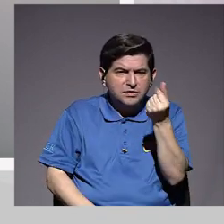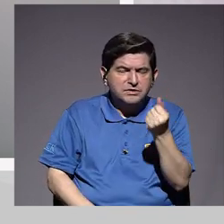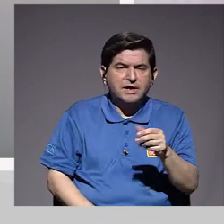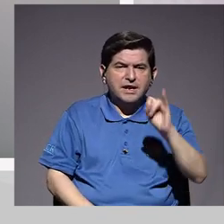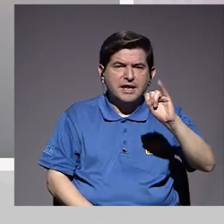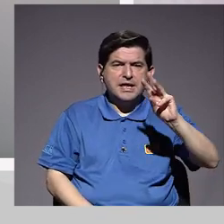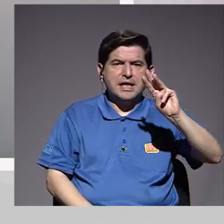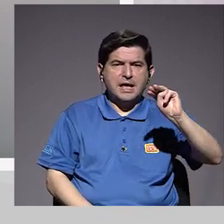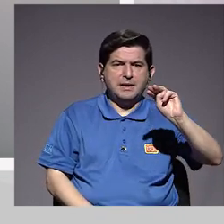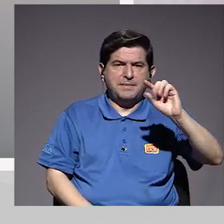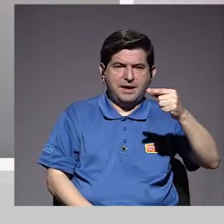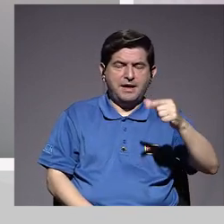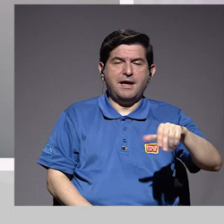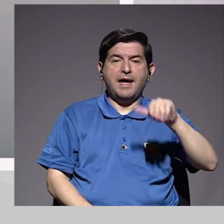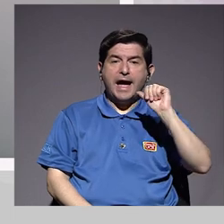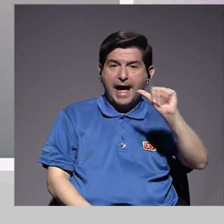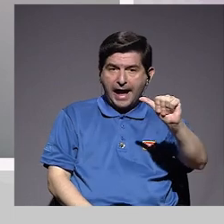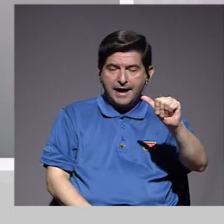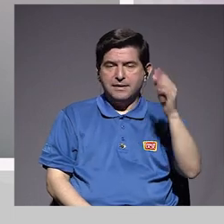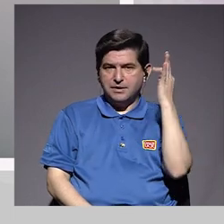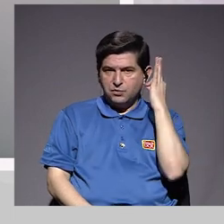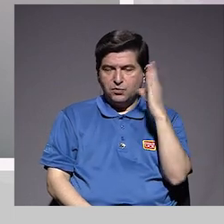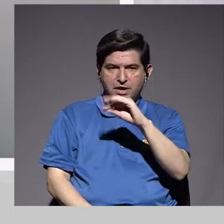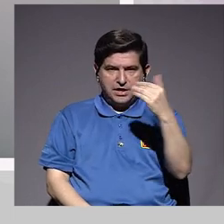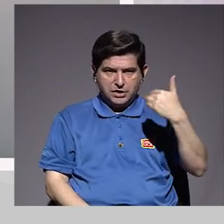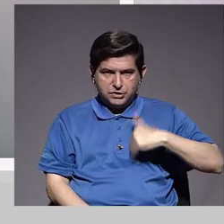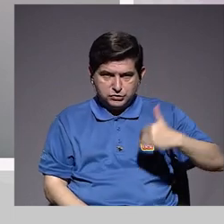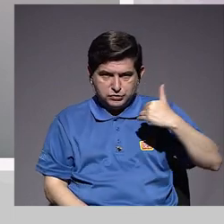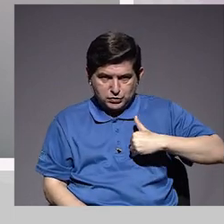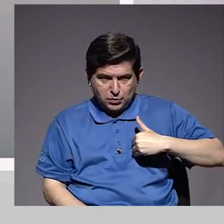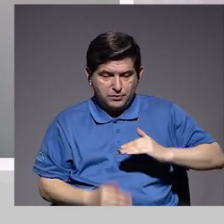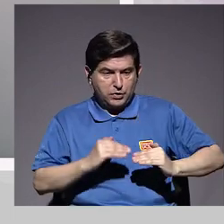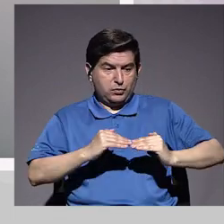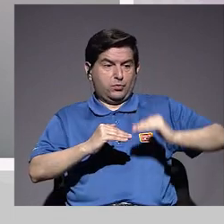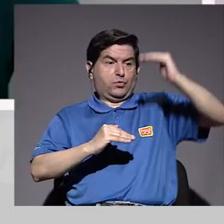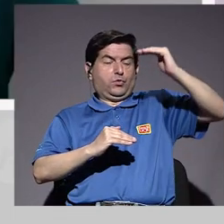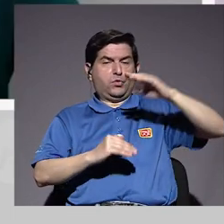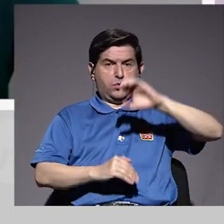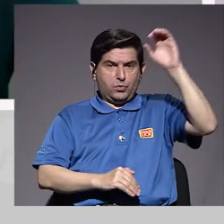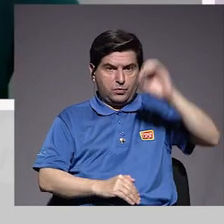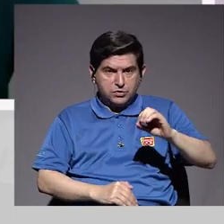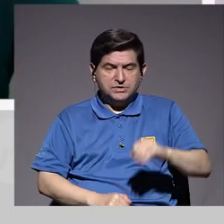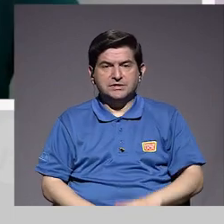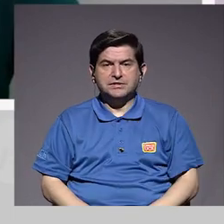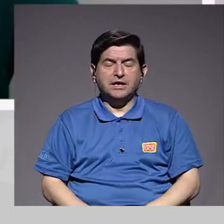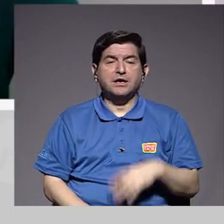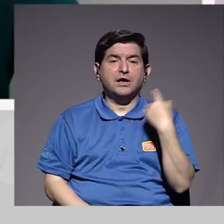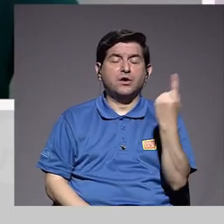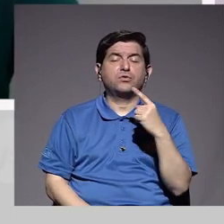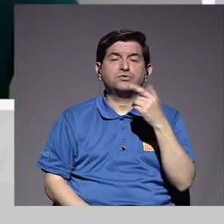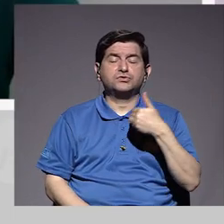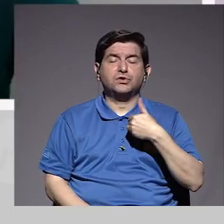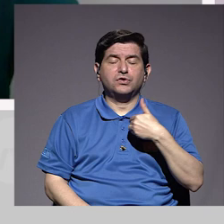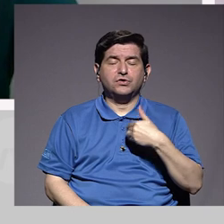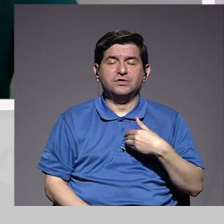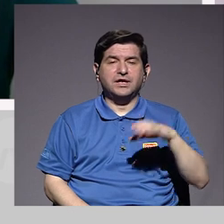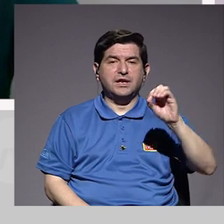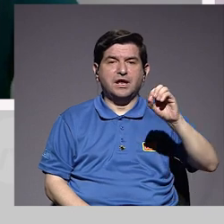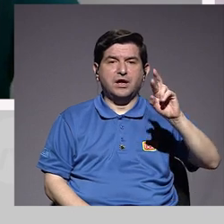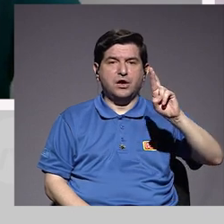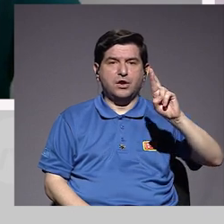inmunoglobulina A en mujeres y en hombres se aumenta ese porcentaje con solamente tener órganos